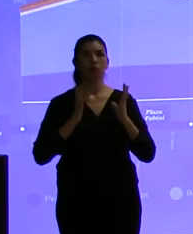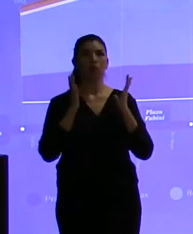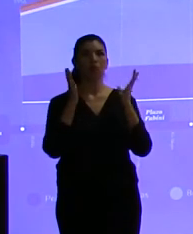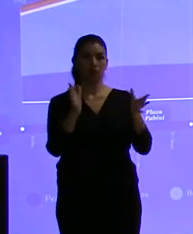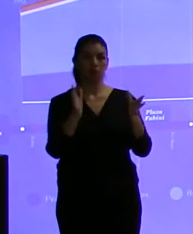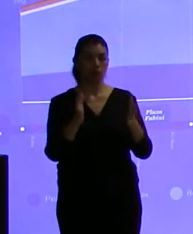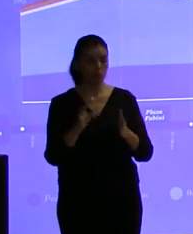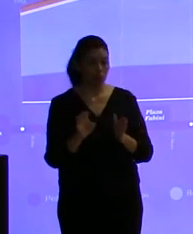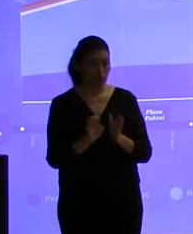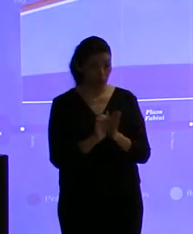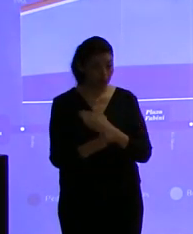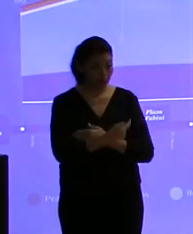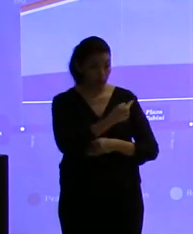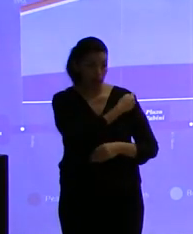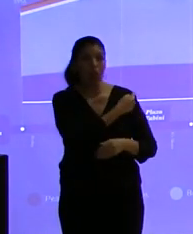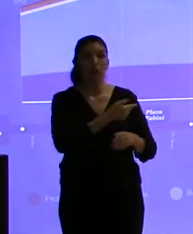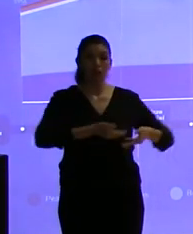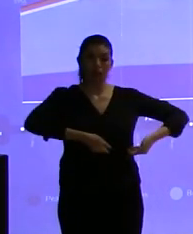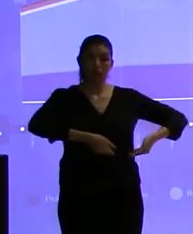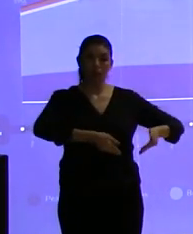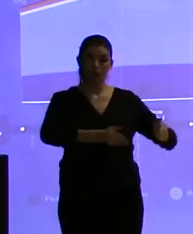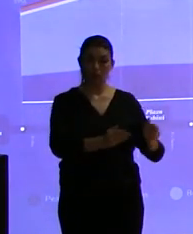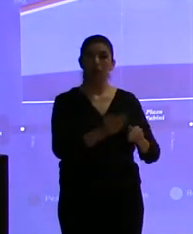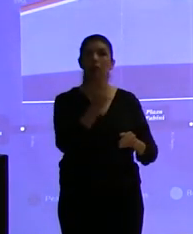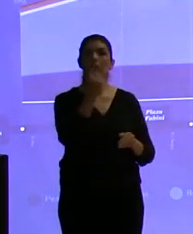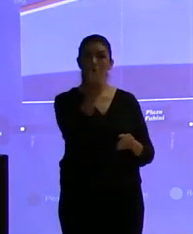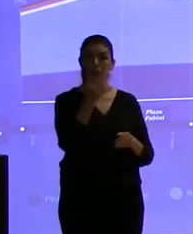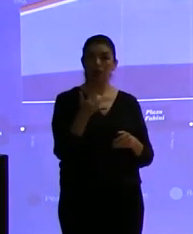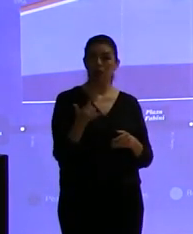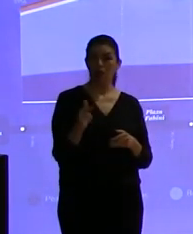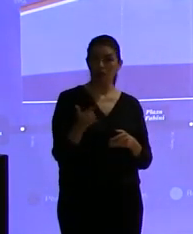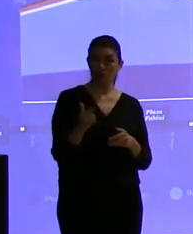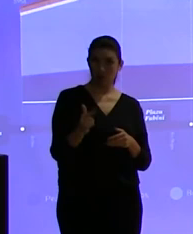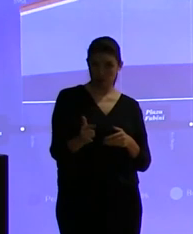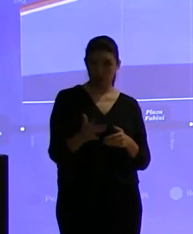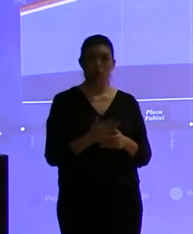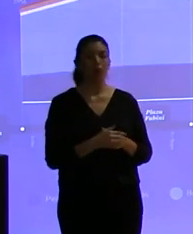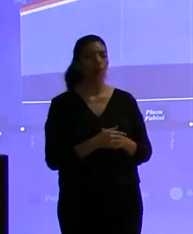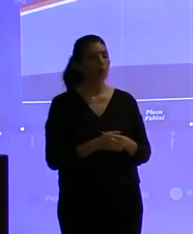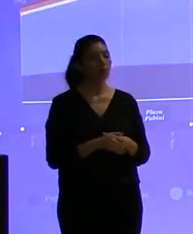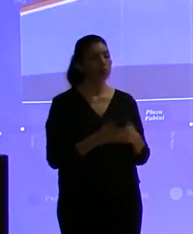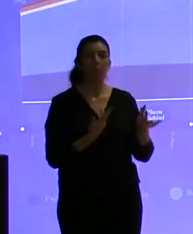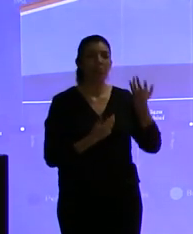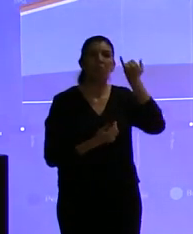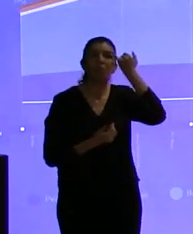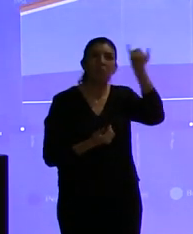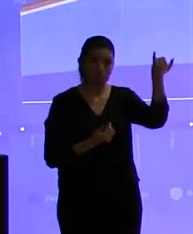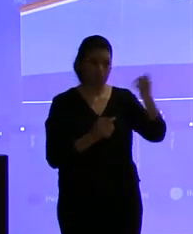julio, nos hemos dado cuenta, nosotros entramos al proyecto diciendo vamos a ampliar las banquetas y poner una